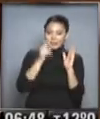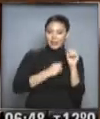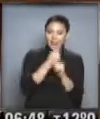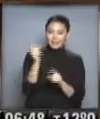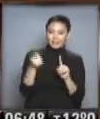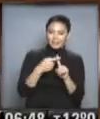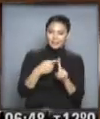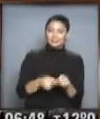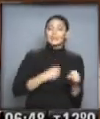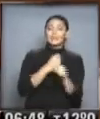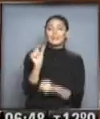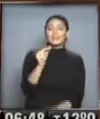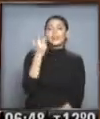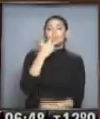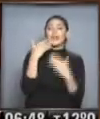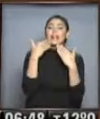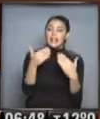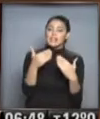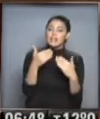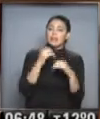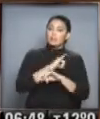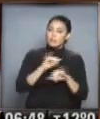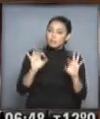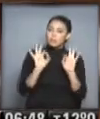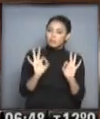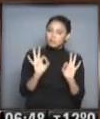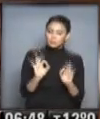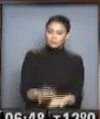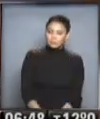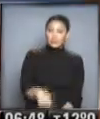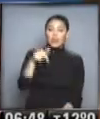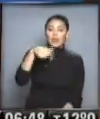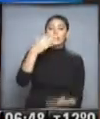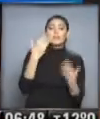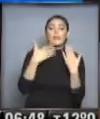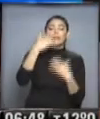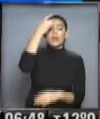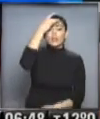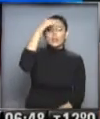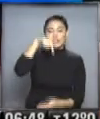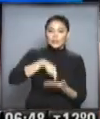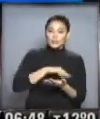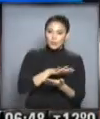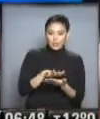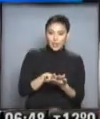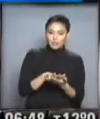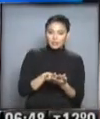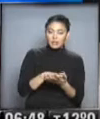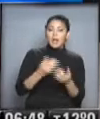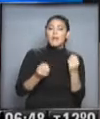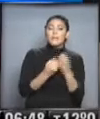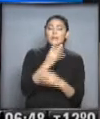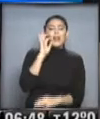Hasta luego. Hasta luego, Hugo. Muchas gracias y muy completo tu informe. 12 grados la temperatura aquí en la ciudad de Buenos Aires. Una